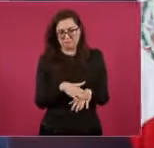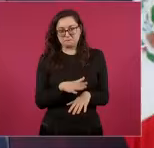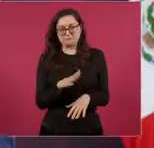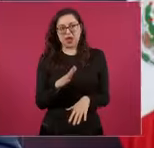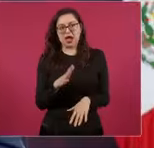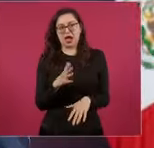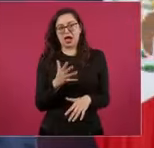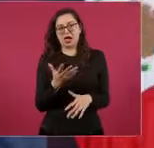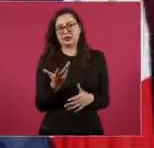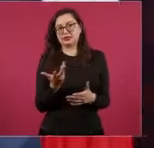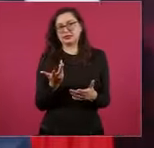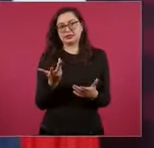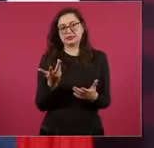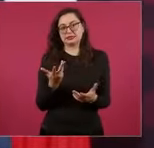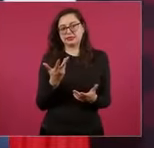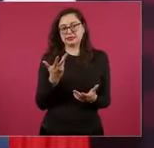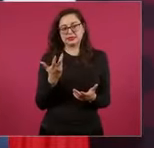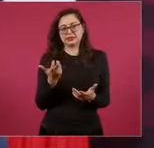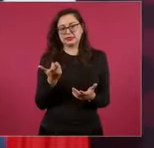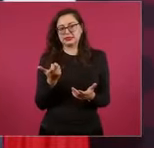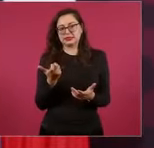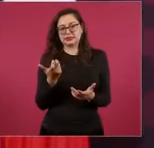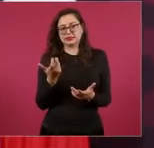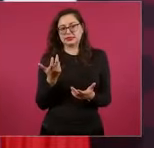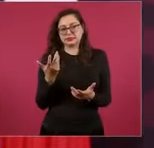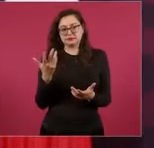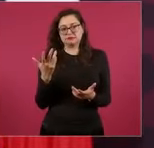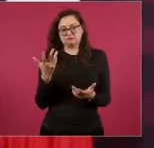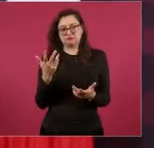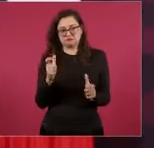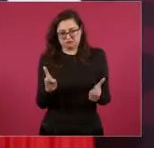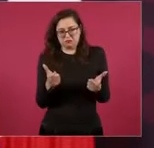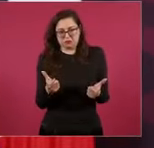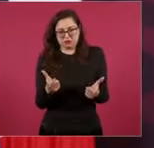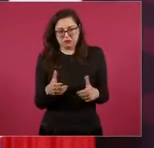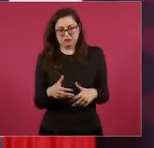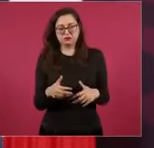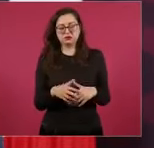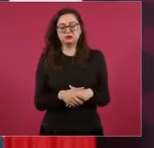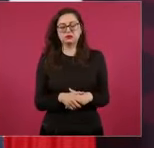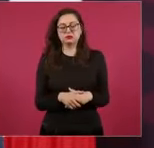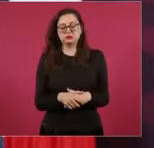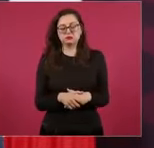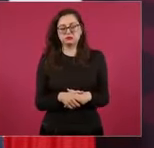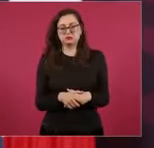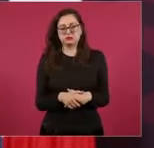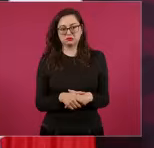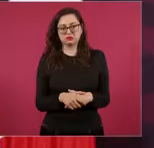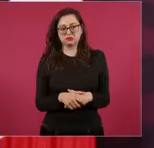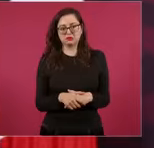representativos en términos